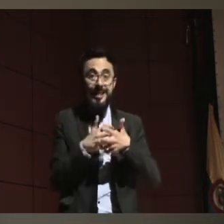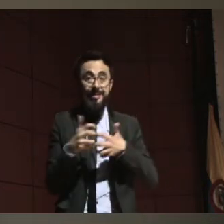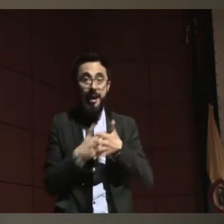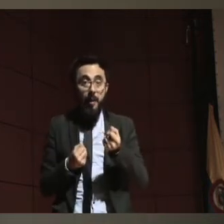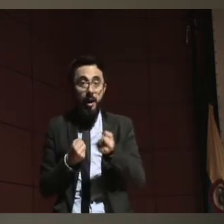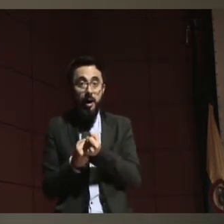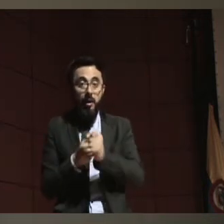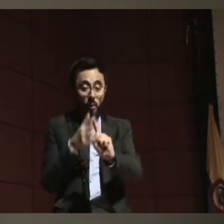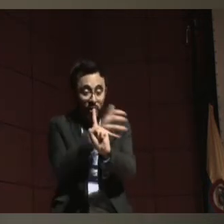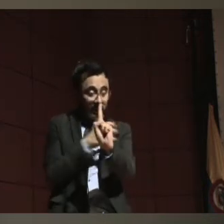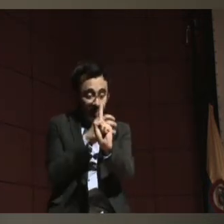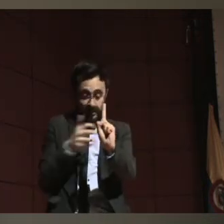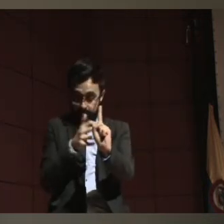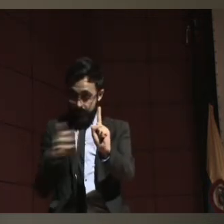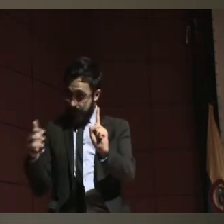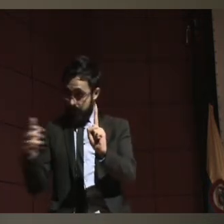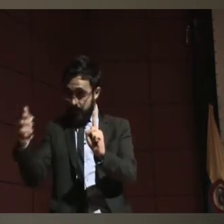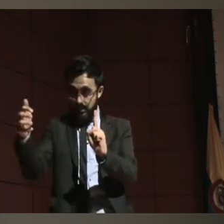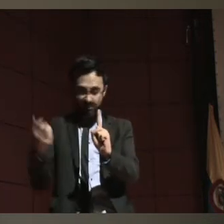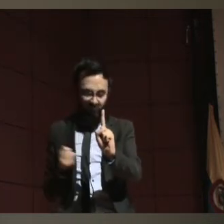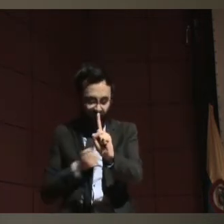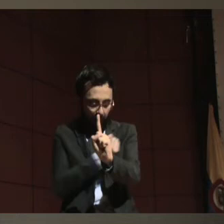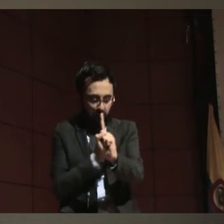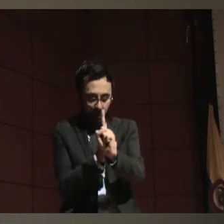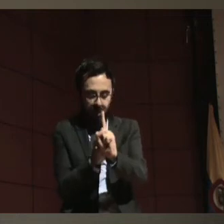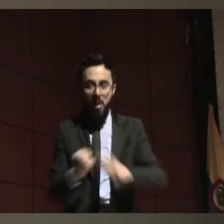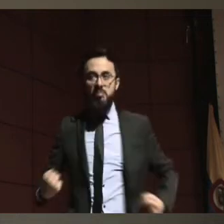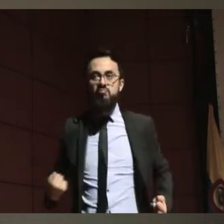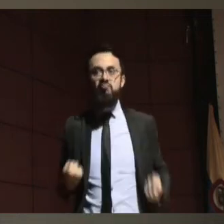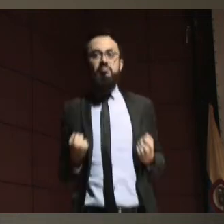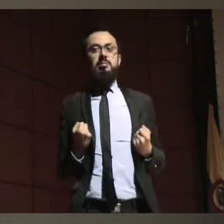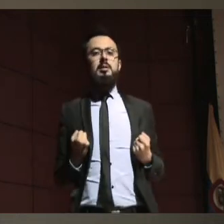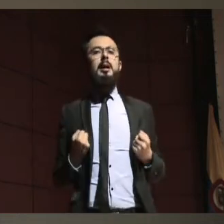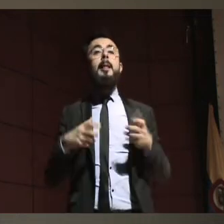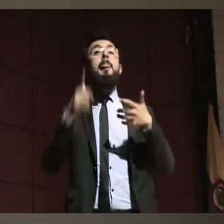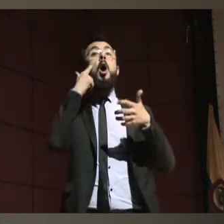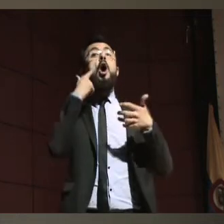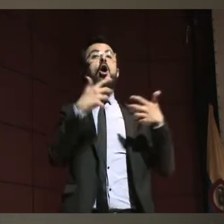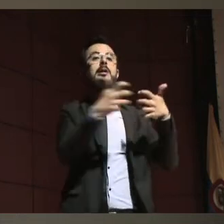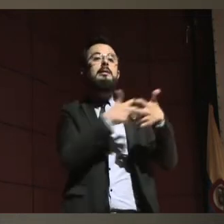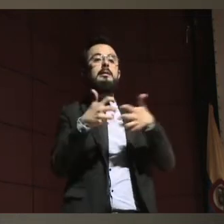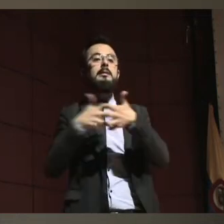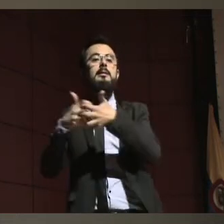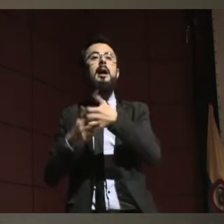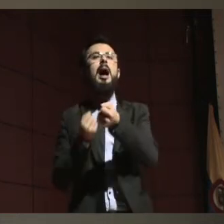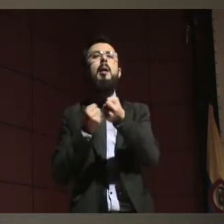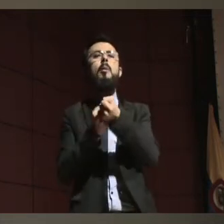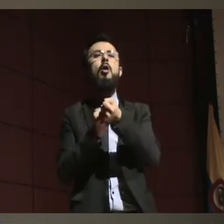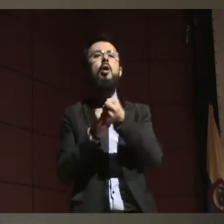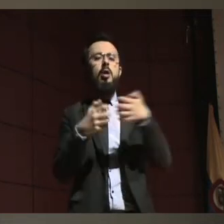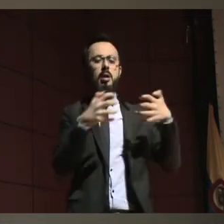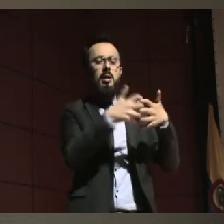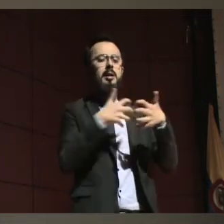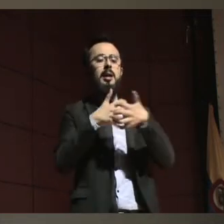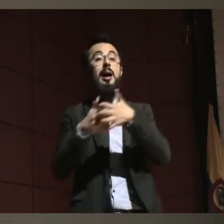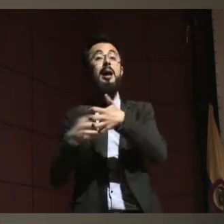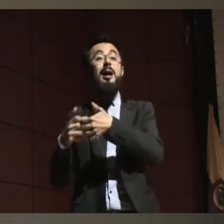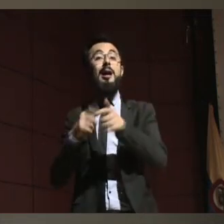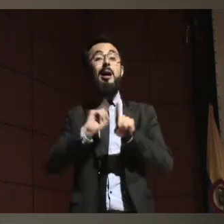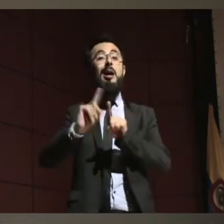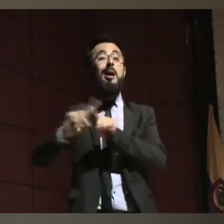interacción se dé de una manera positiva. ¿Y por qué hablo de sistemas de apoyo? No estoy hablando solamente de un apoyo.